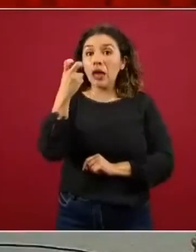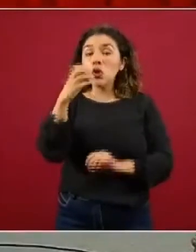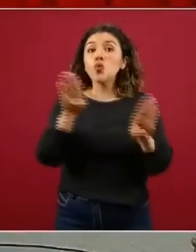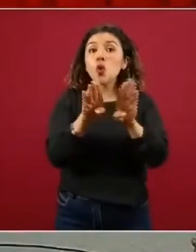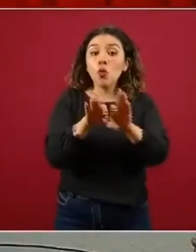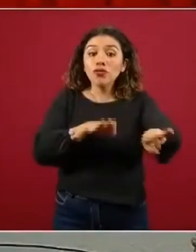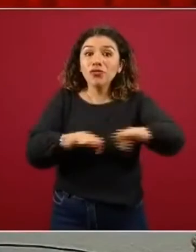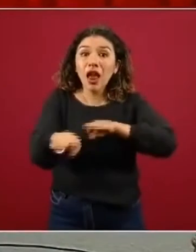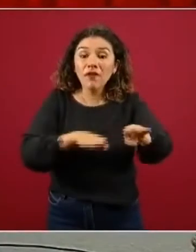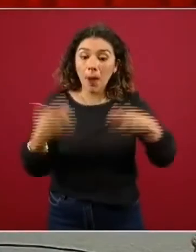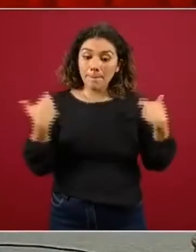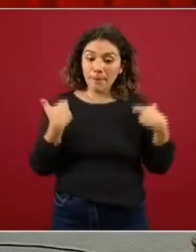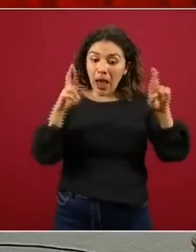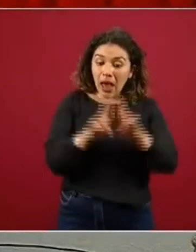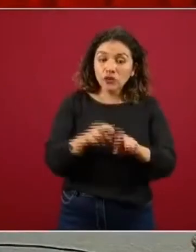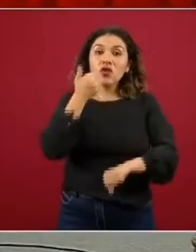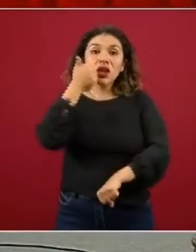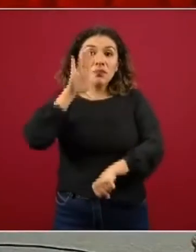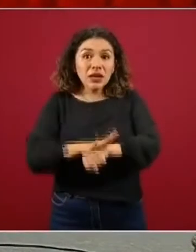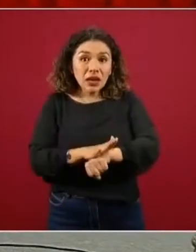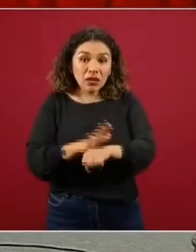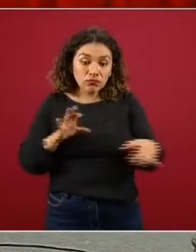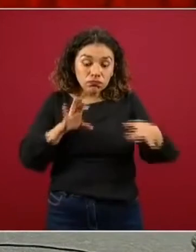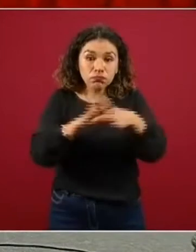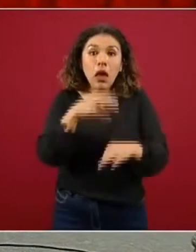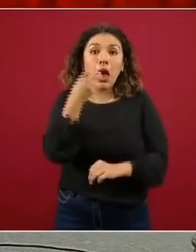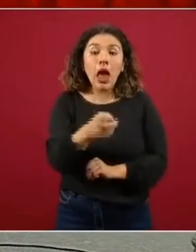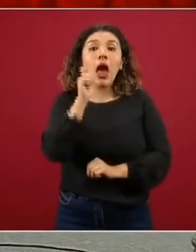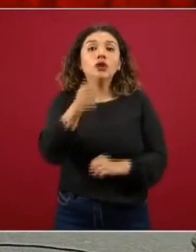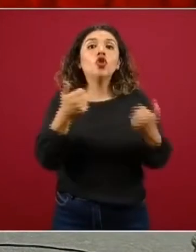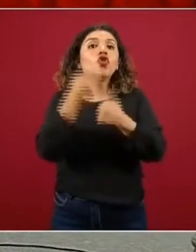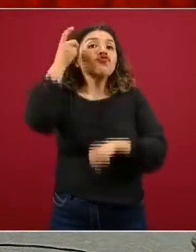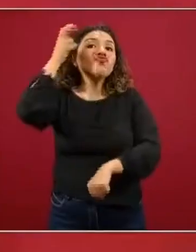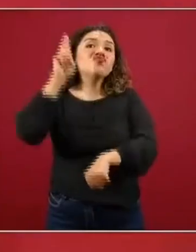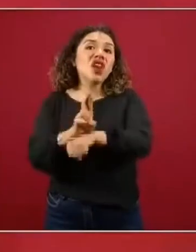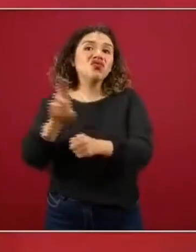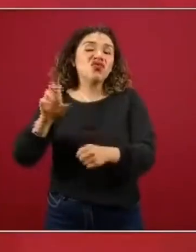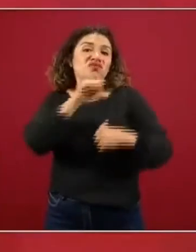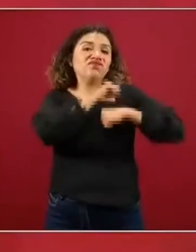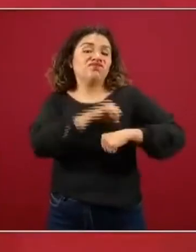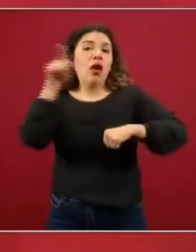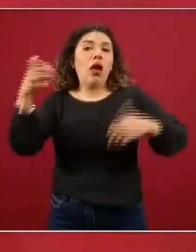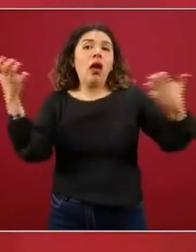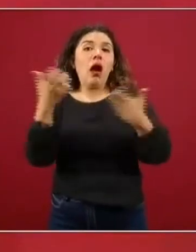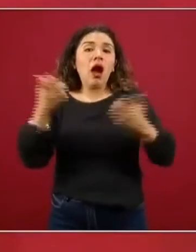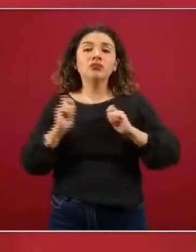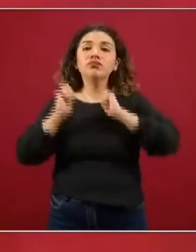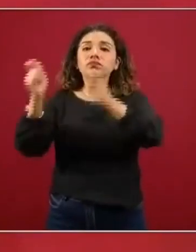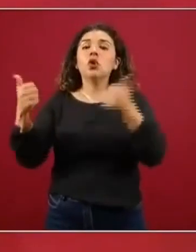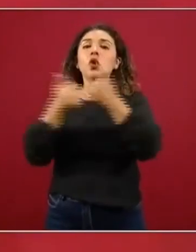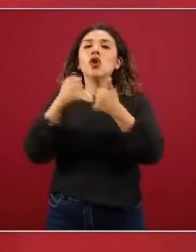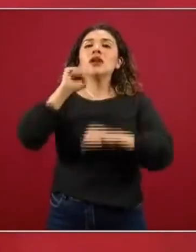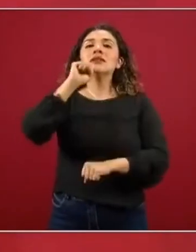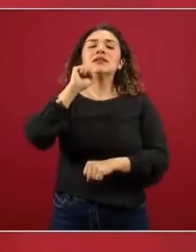de los profesores y los administrativos es con los directores generales que designa la Secretaría de Educación